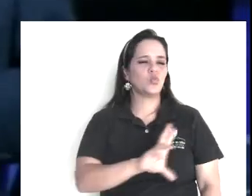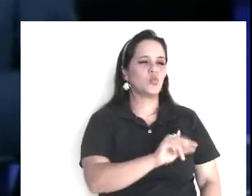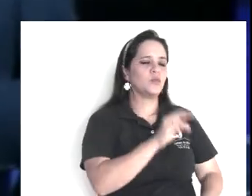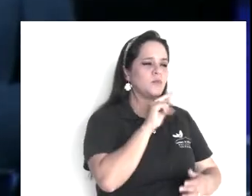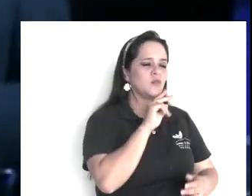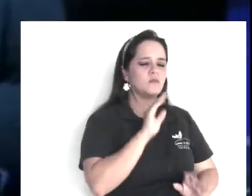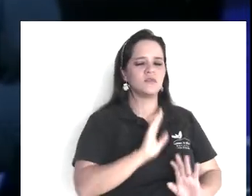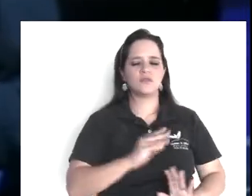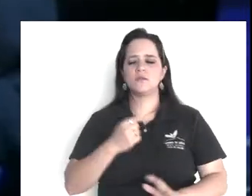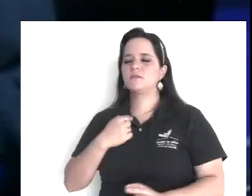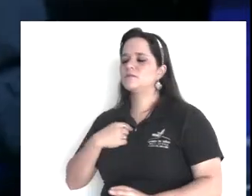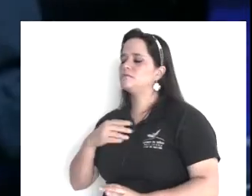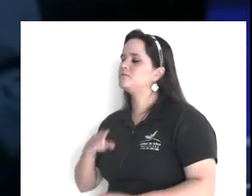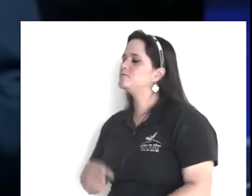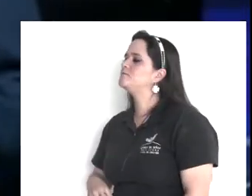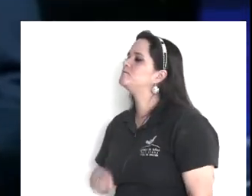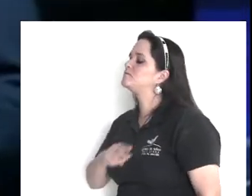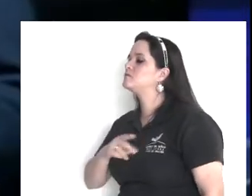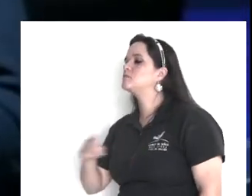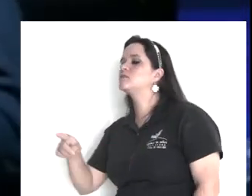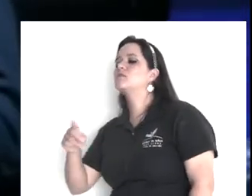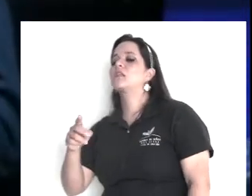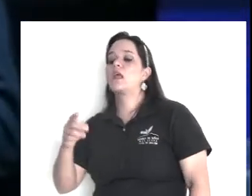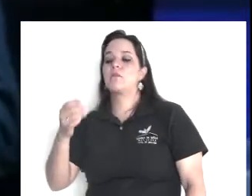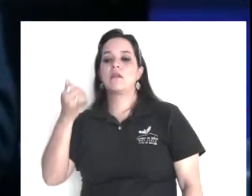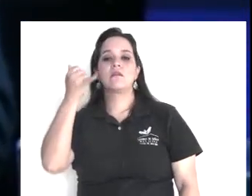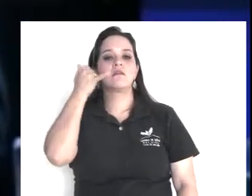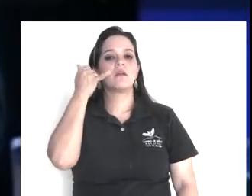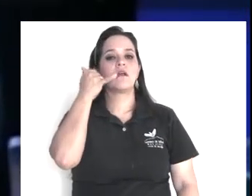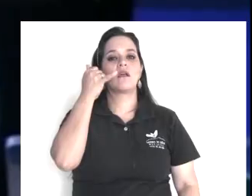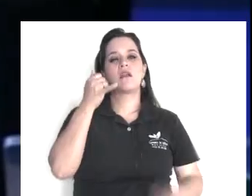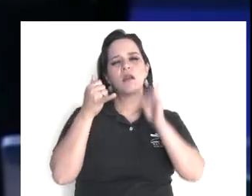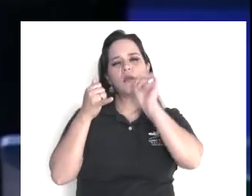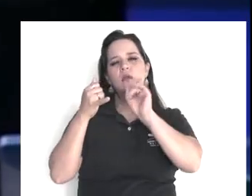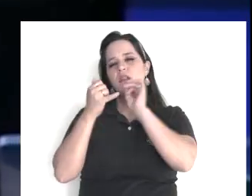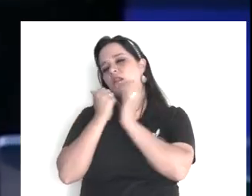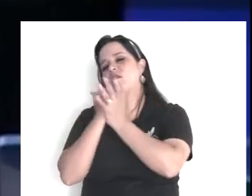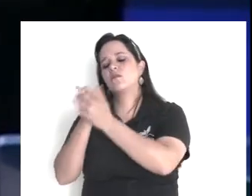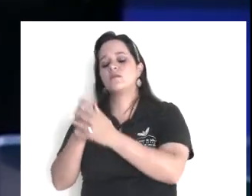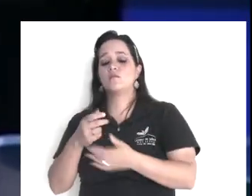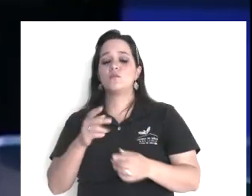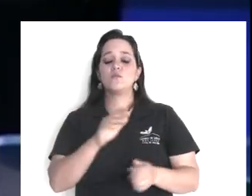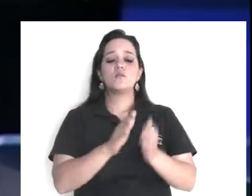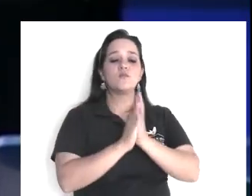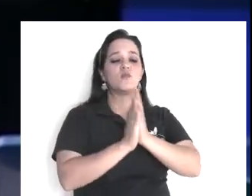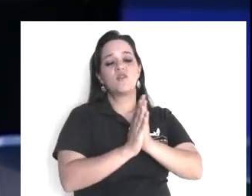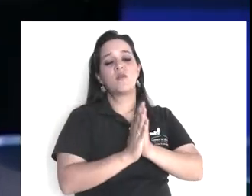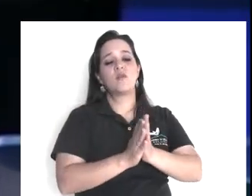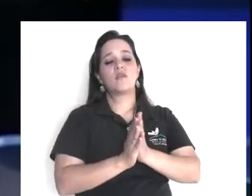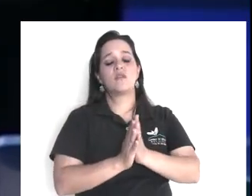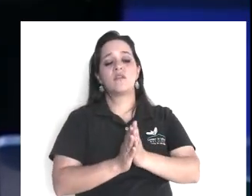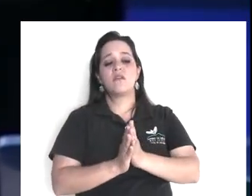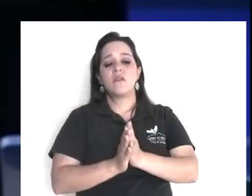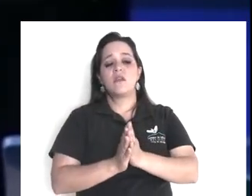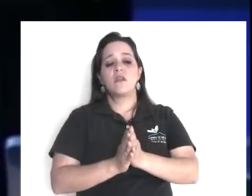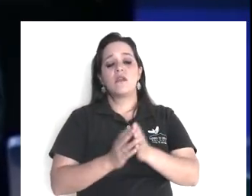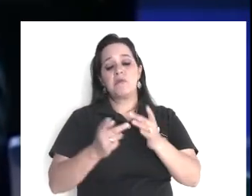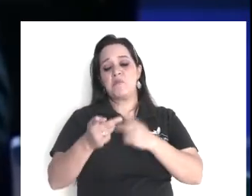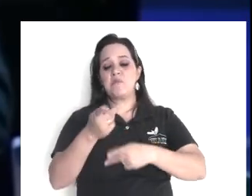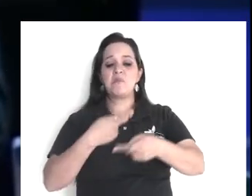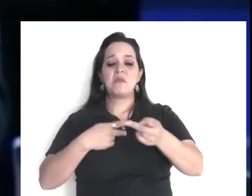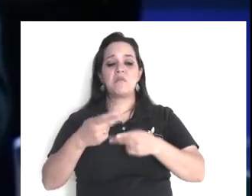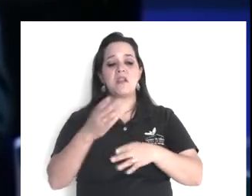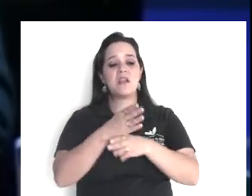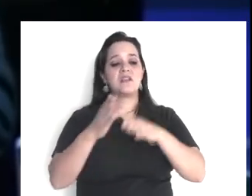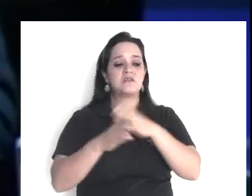guardo el secreto, entonces, se cree, le llama, por favor, prepárame la liquidación, de este tal por